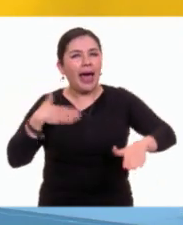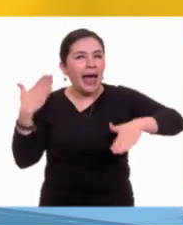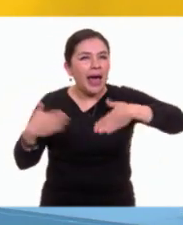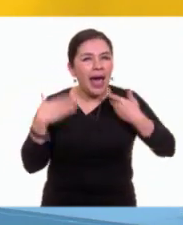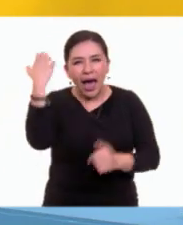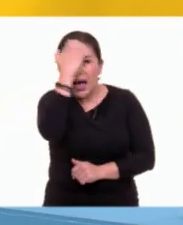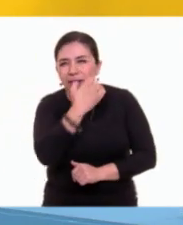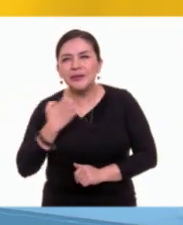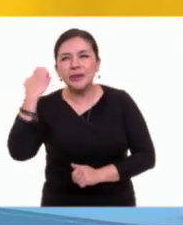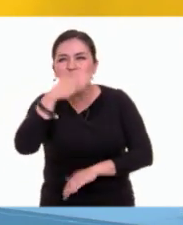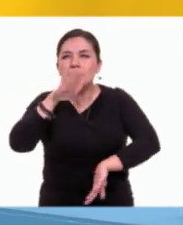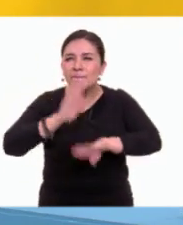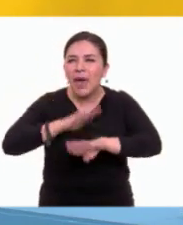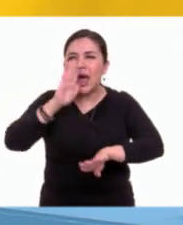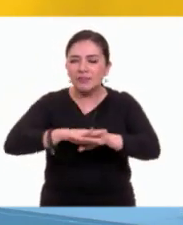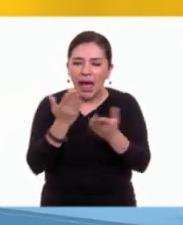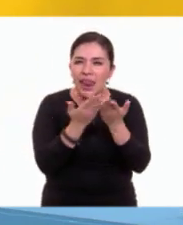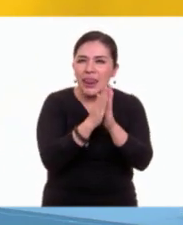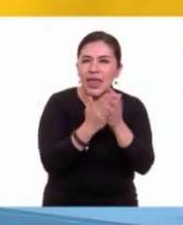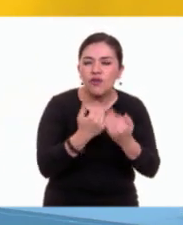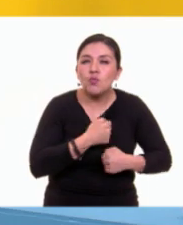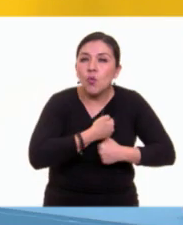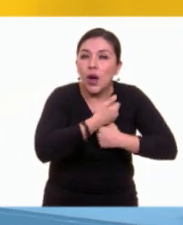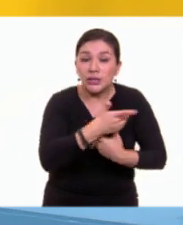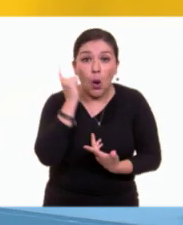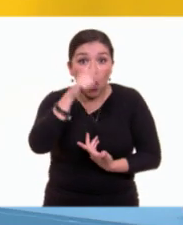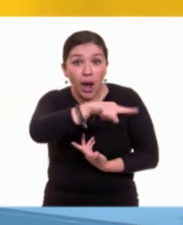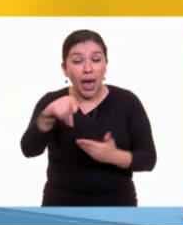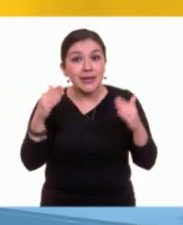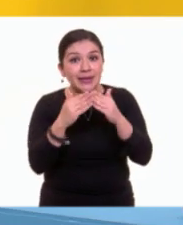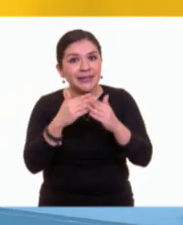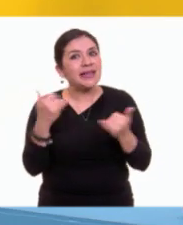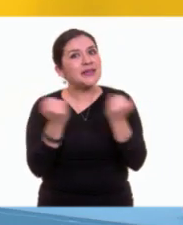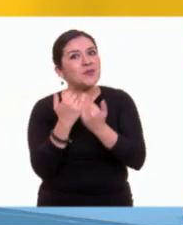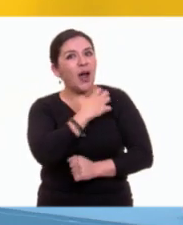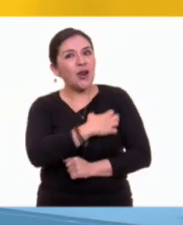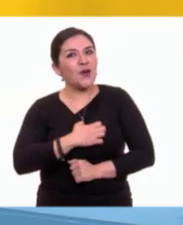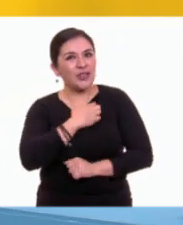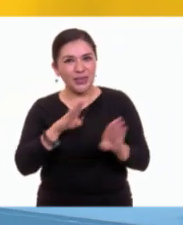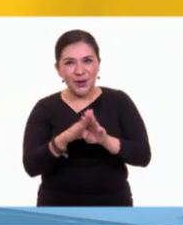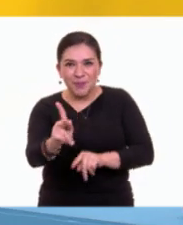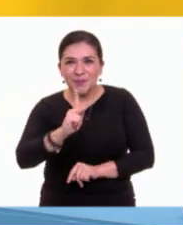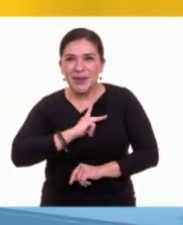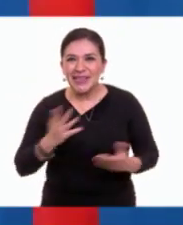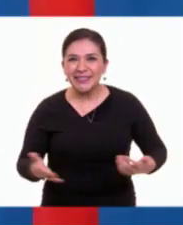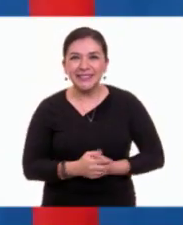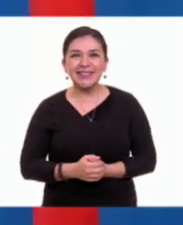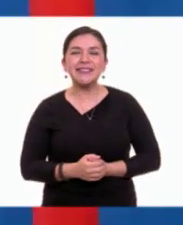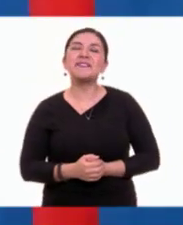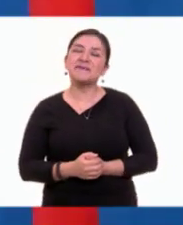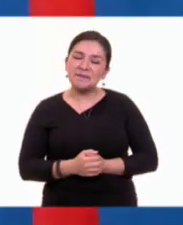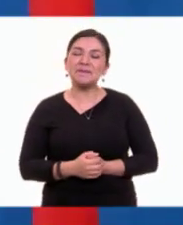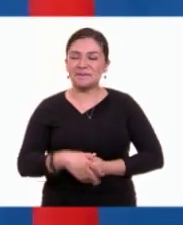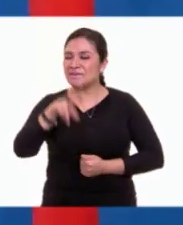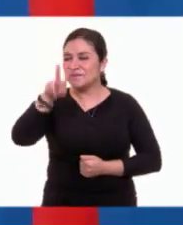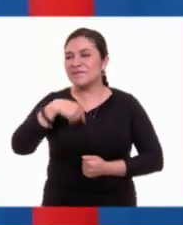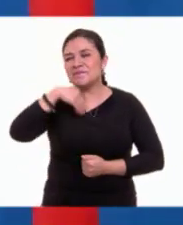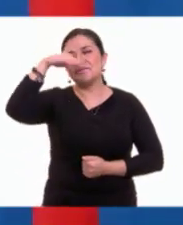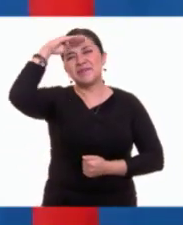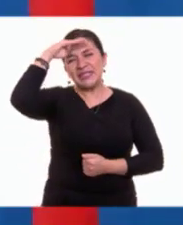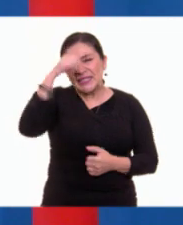en este universo de textos poéticos. Espero que en casa estén tan entusiasmados como nosotros. Y, Gaby, estoy